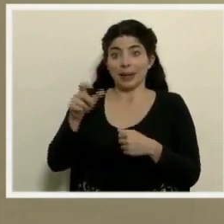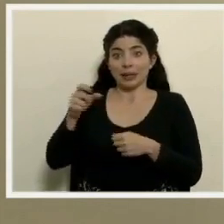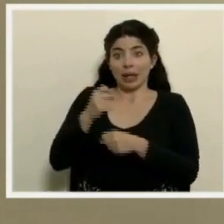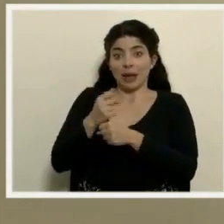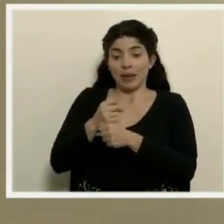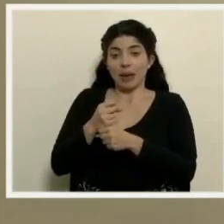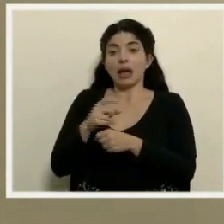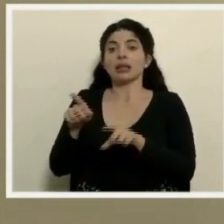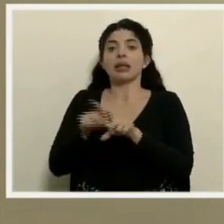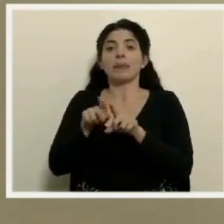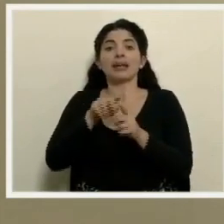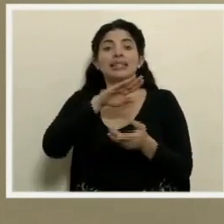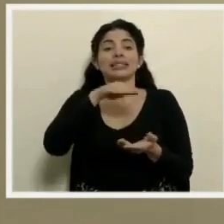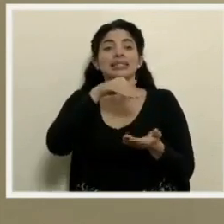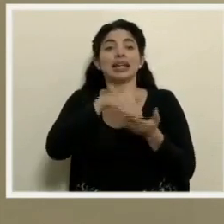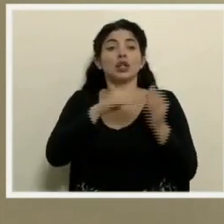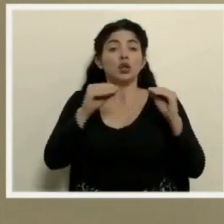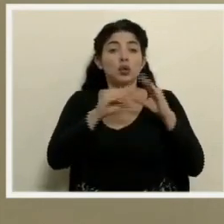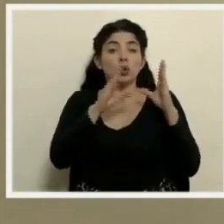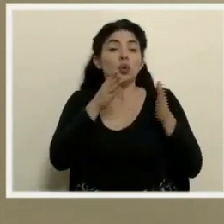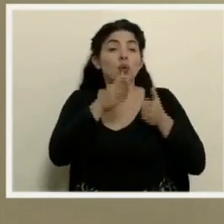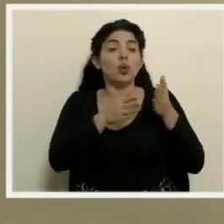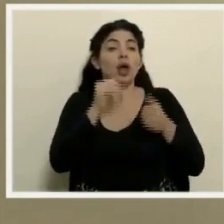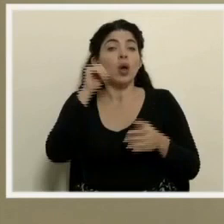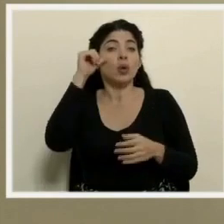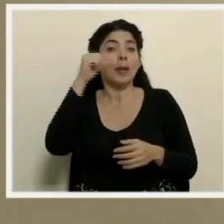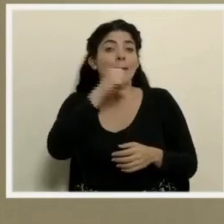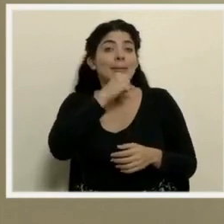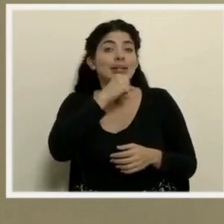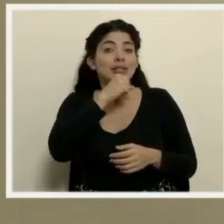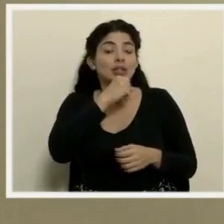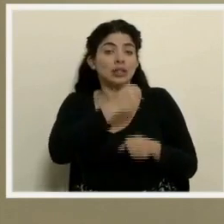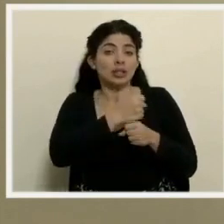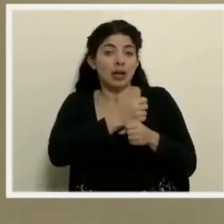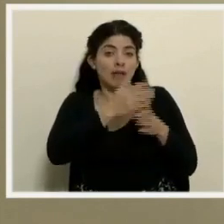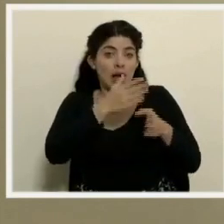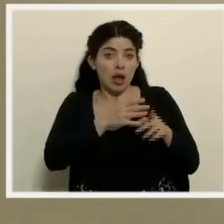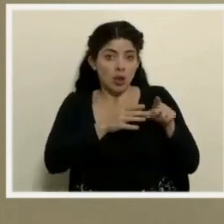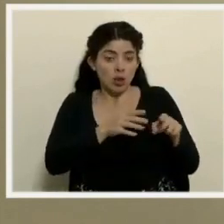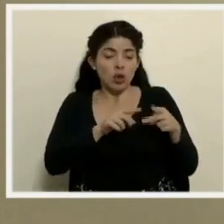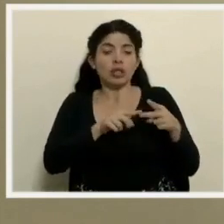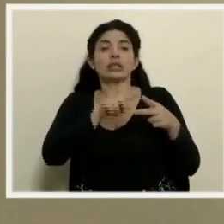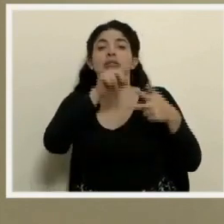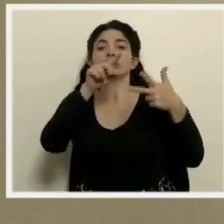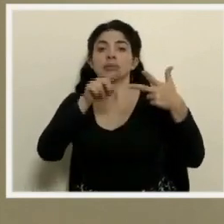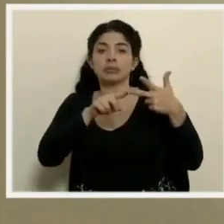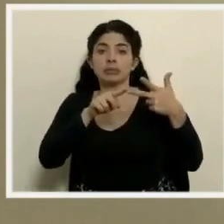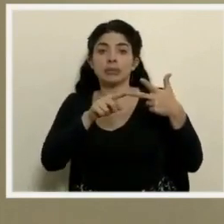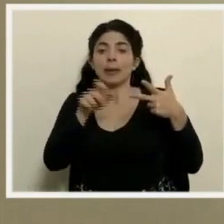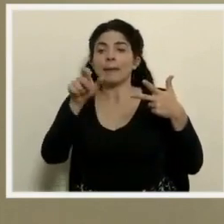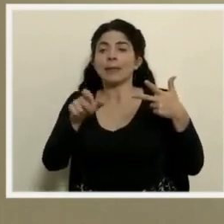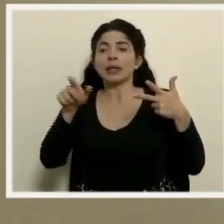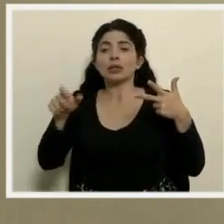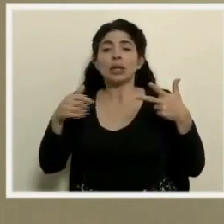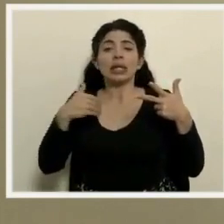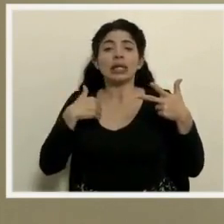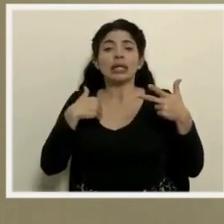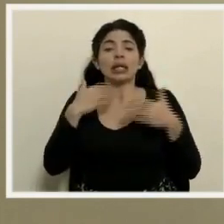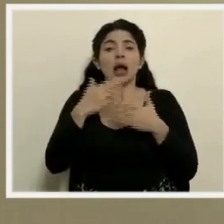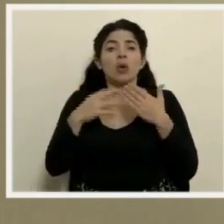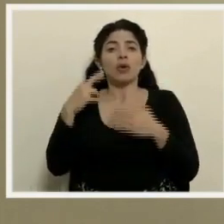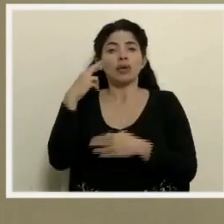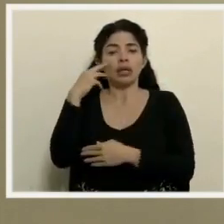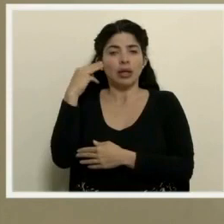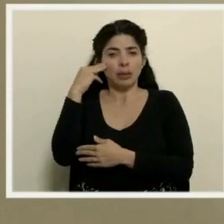planilla de los centros diurnos de personas adultas mayores y también las personas con algún grado de retraso